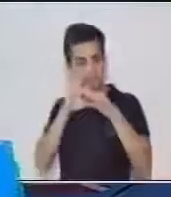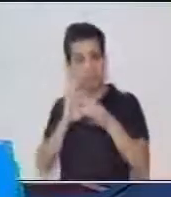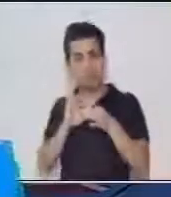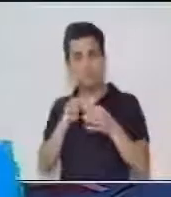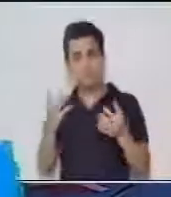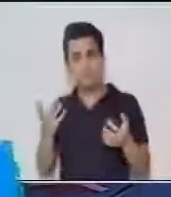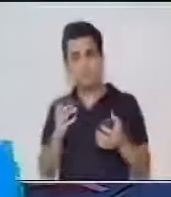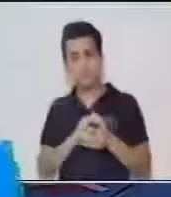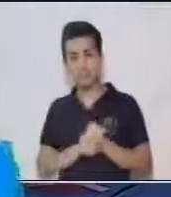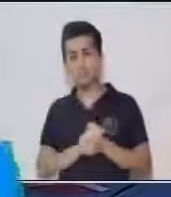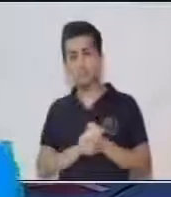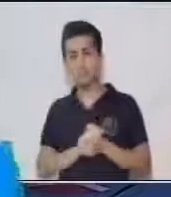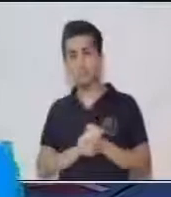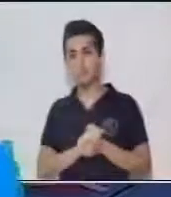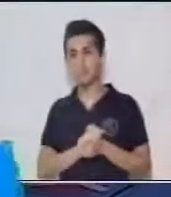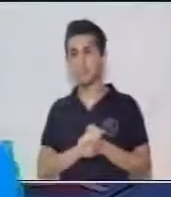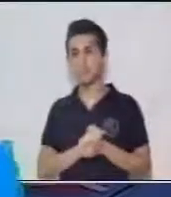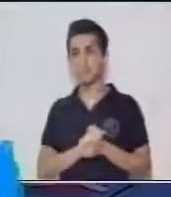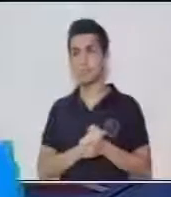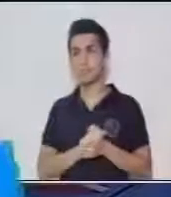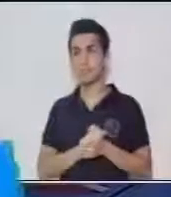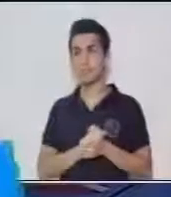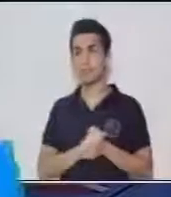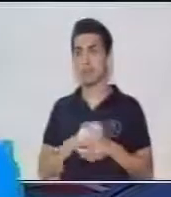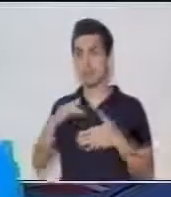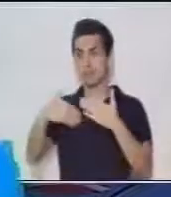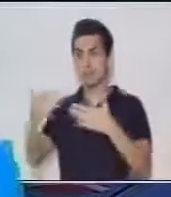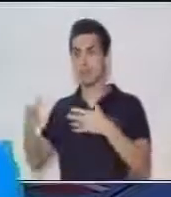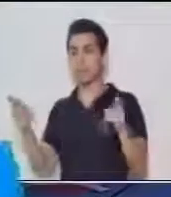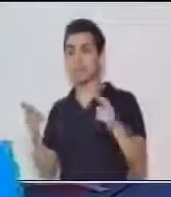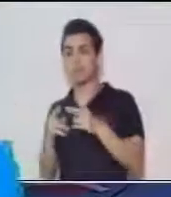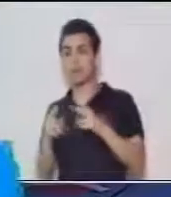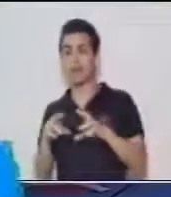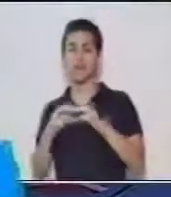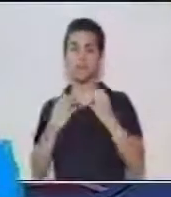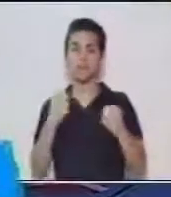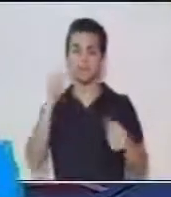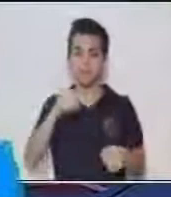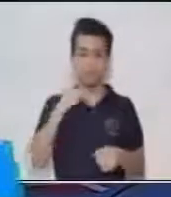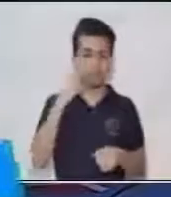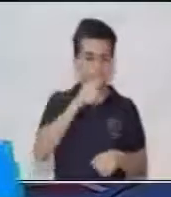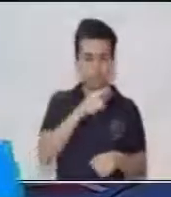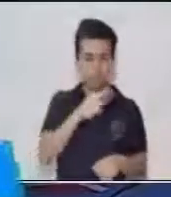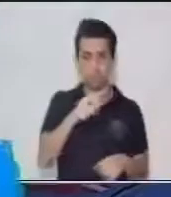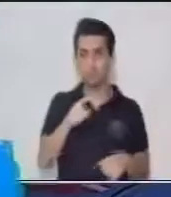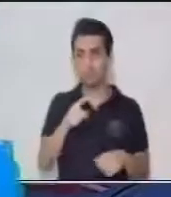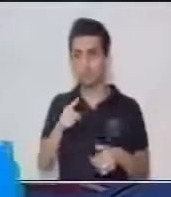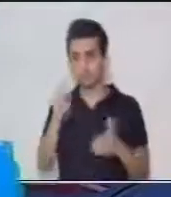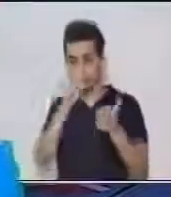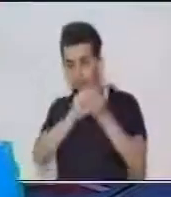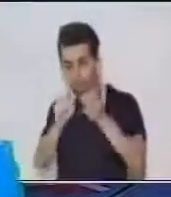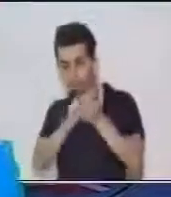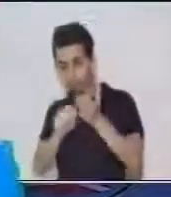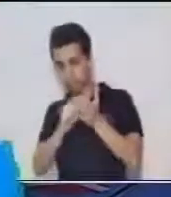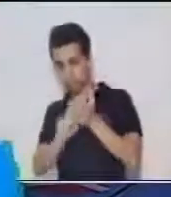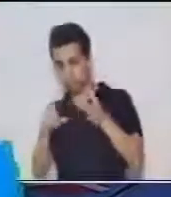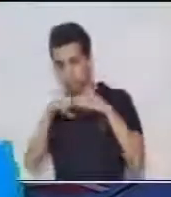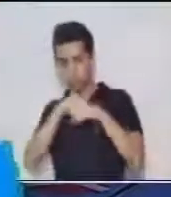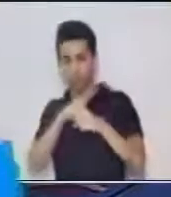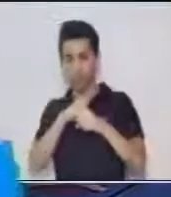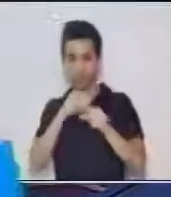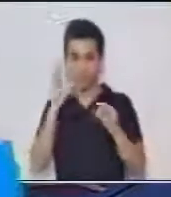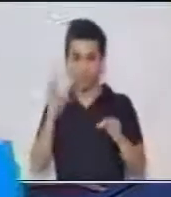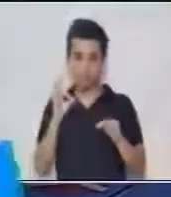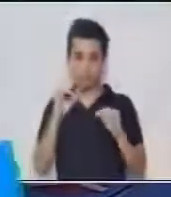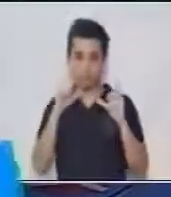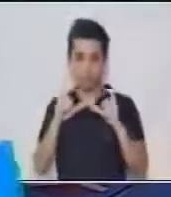momento del resumen. Entonces, tenemos que ver eso, que debemos de guardar el cuidado